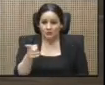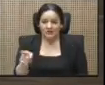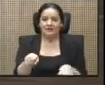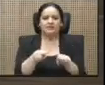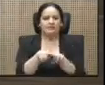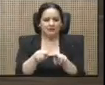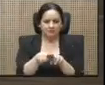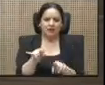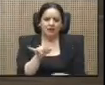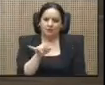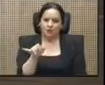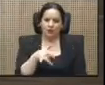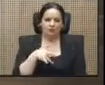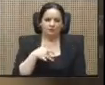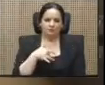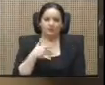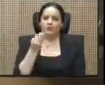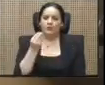Muchas gracias.